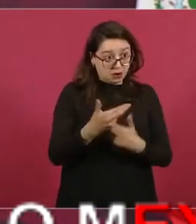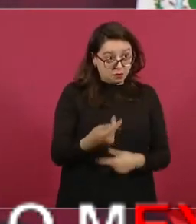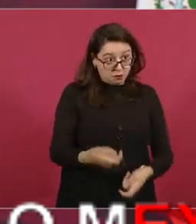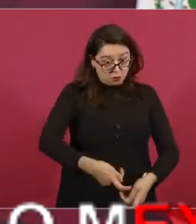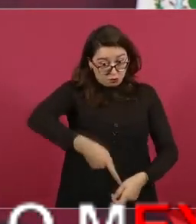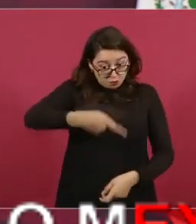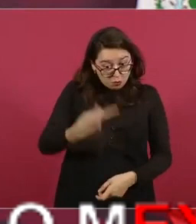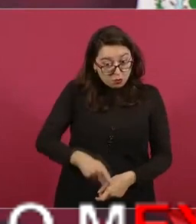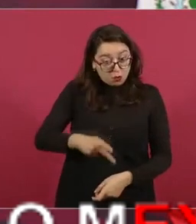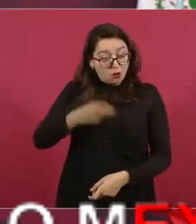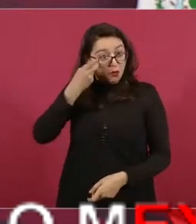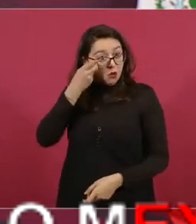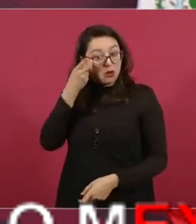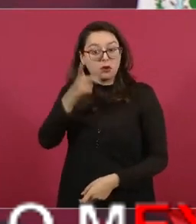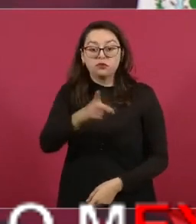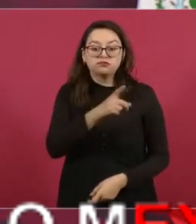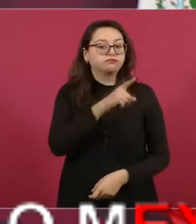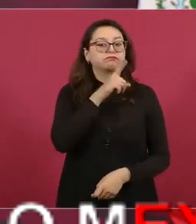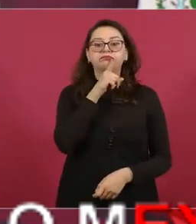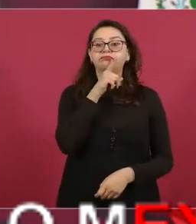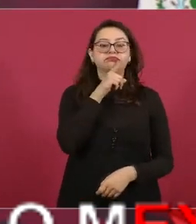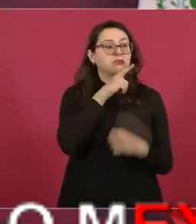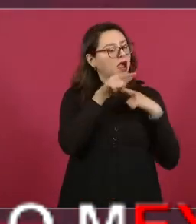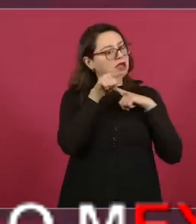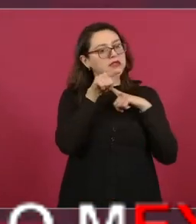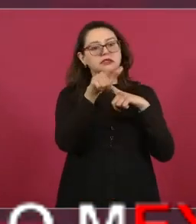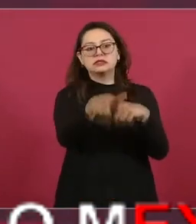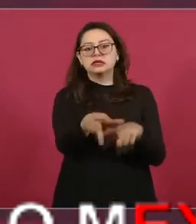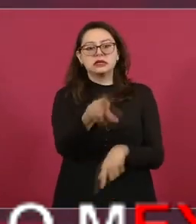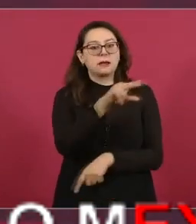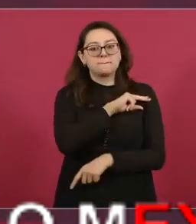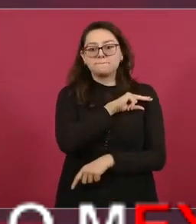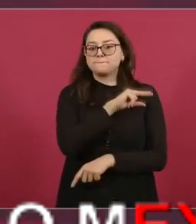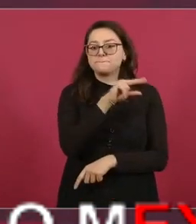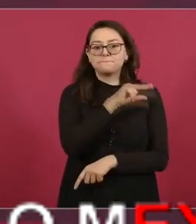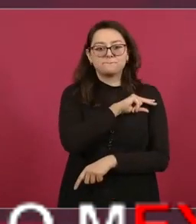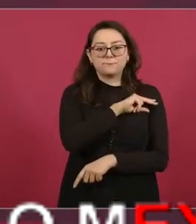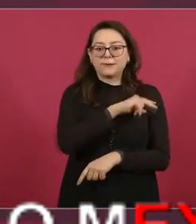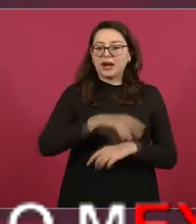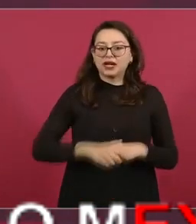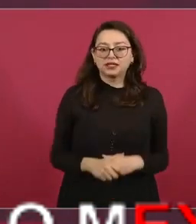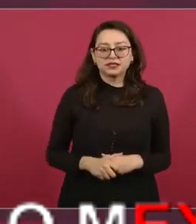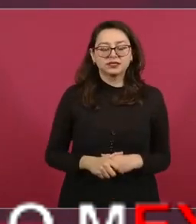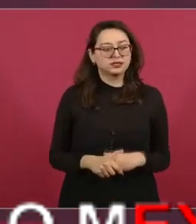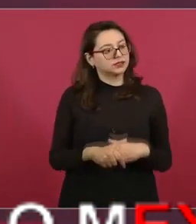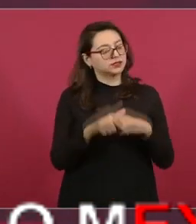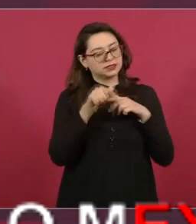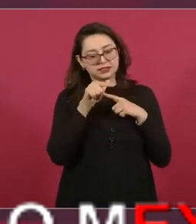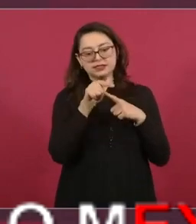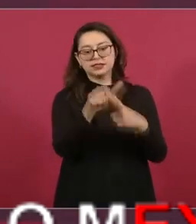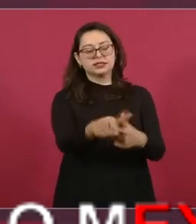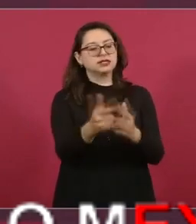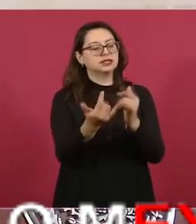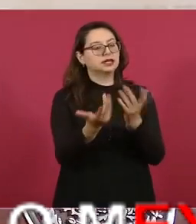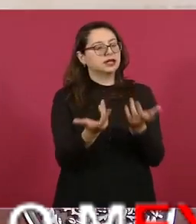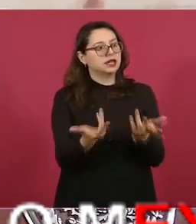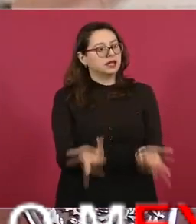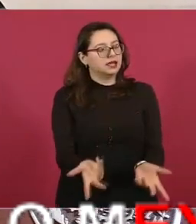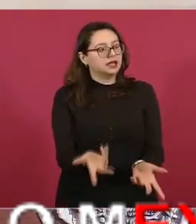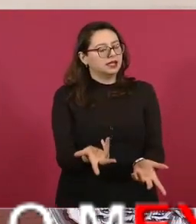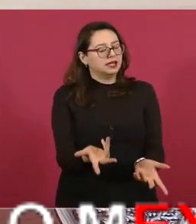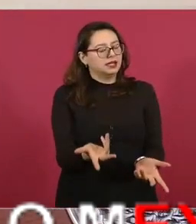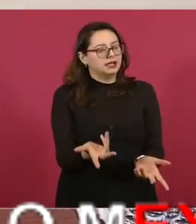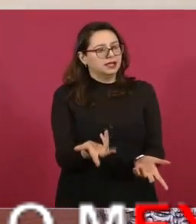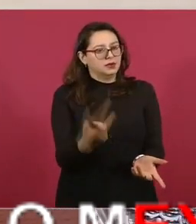la hacienda pública no se convierte en un bien público sino que